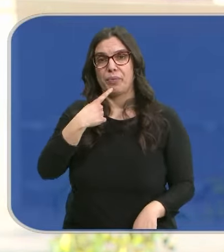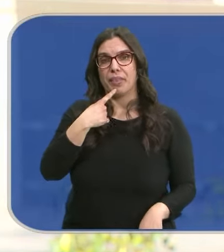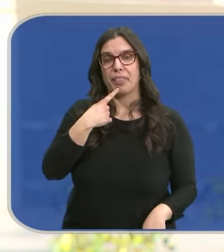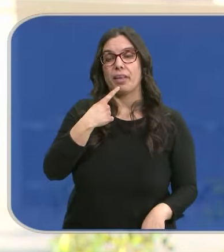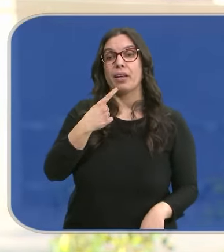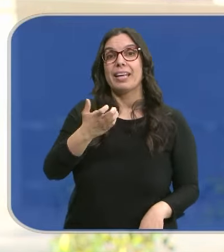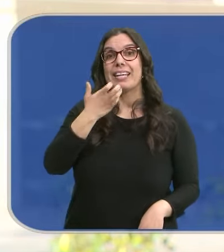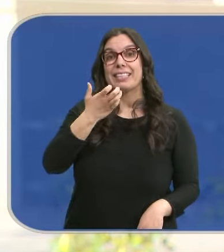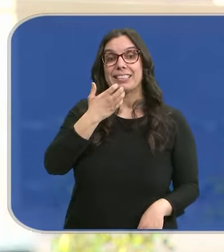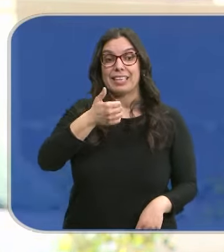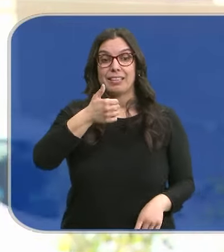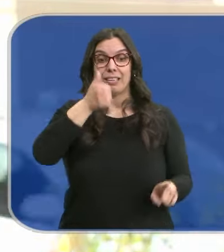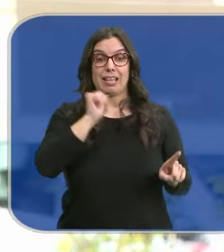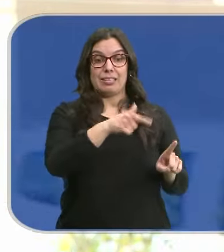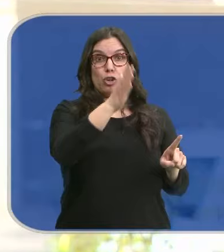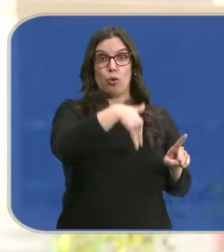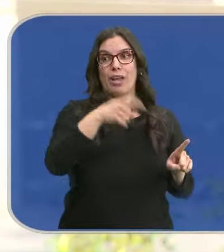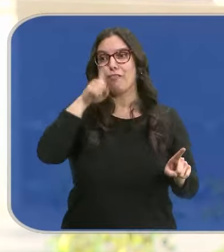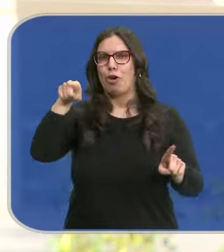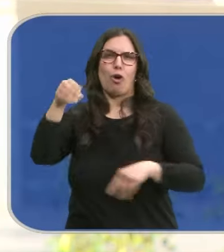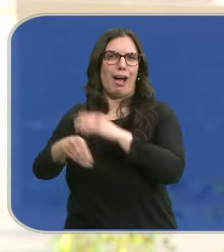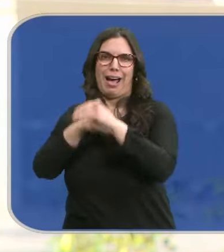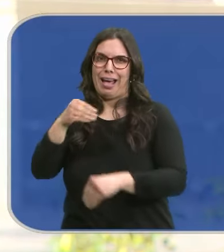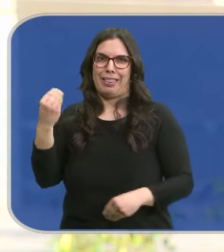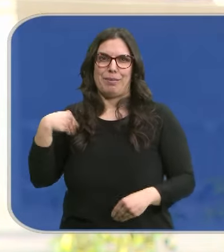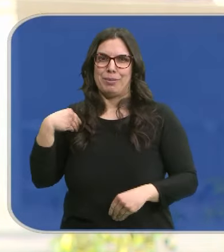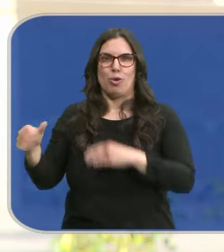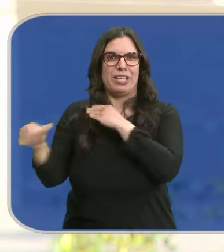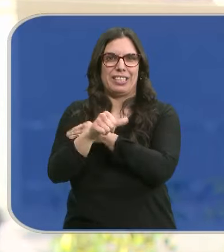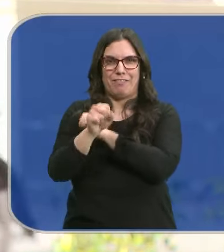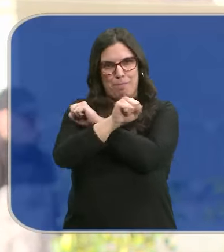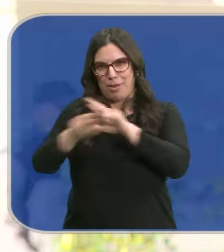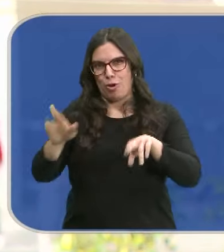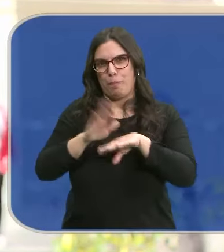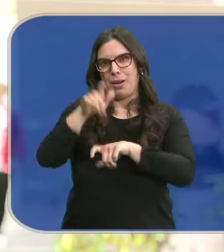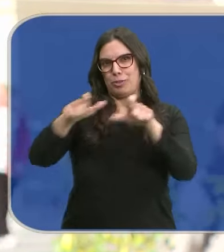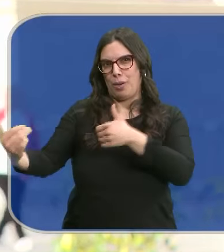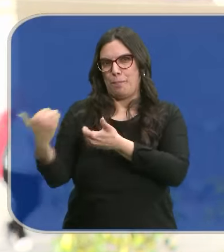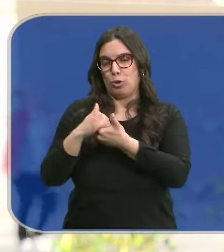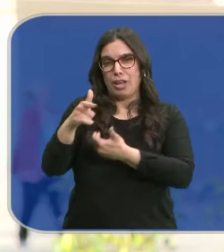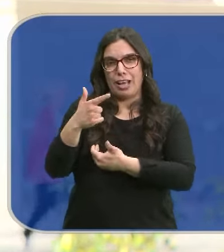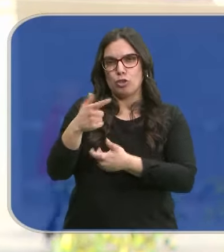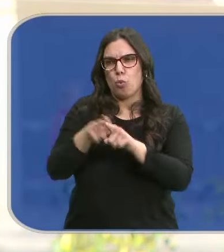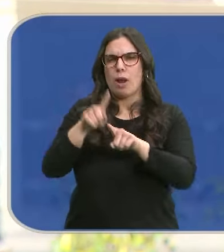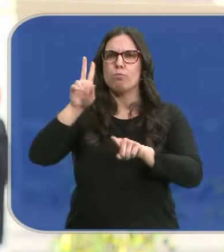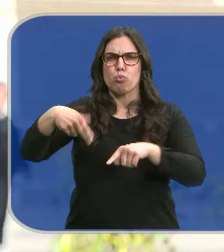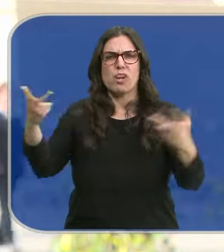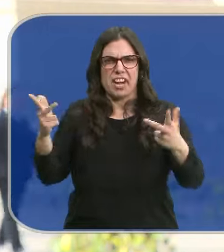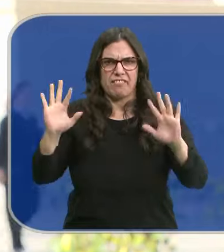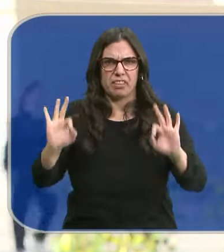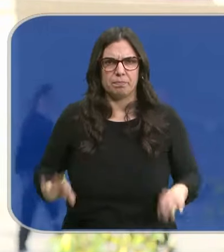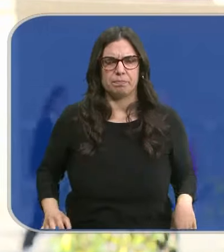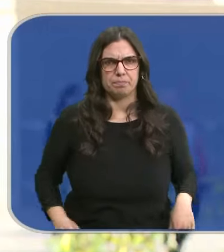asegurado que de no existir Sánchez, Feijó hubiese protagonizado en la mayor estafa al electorado. Dicen que son hechos de extrema gravedad.